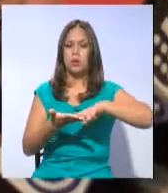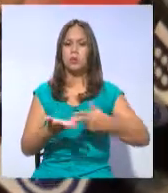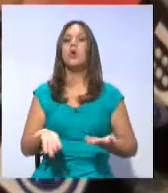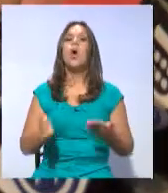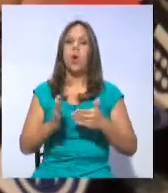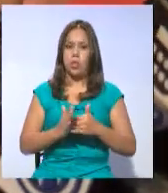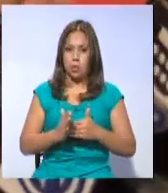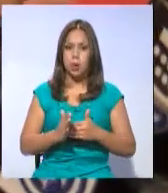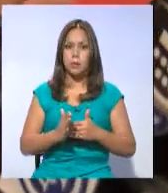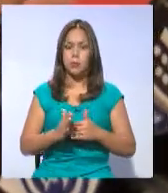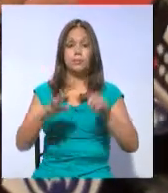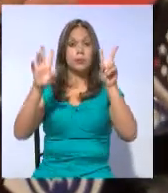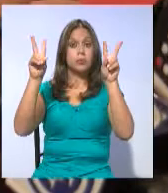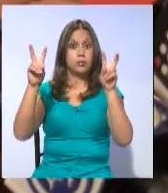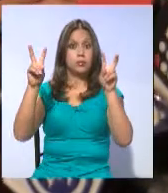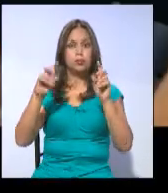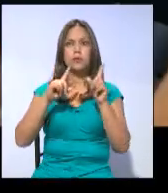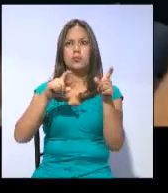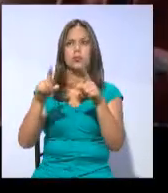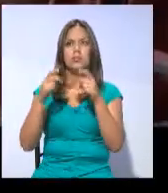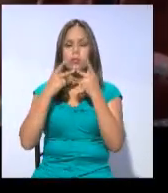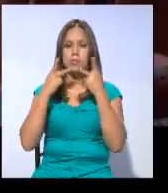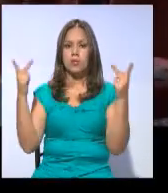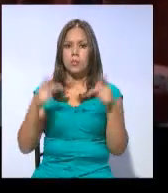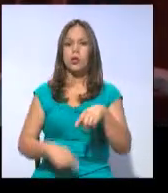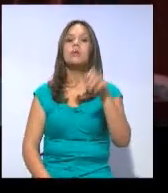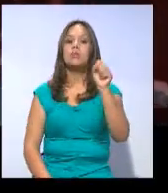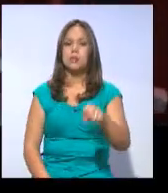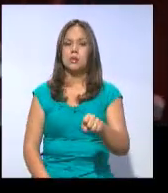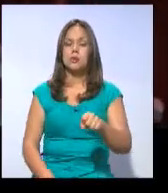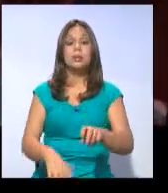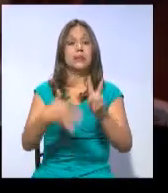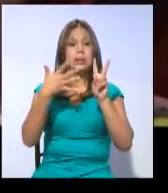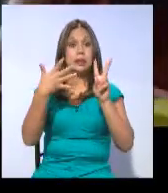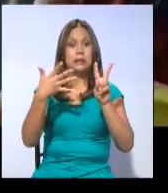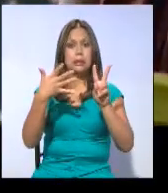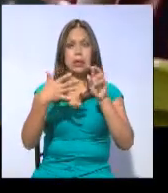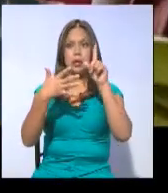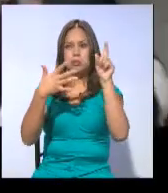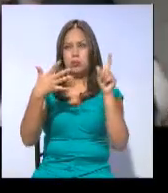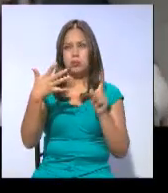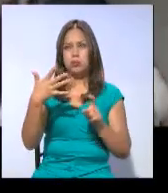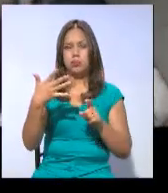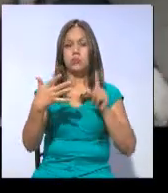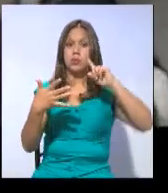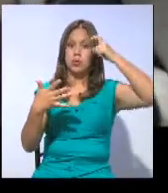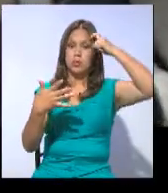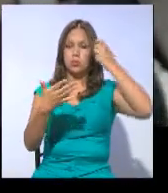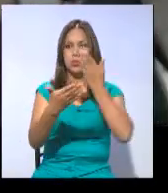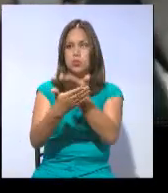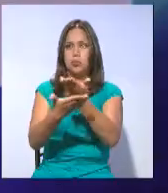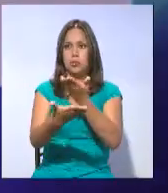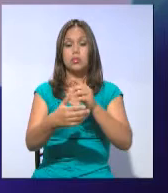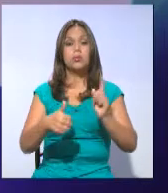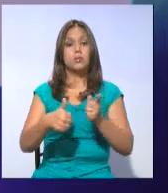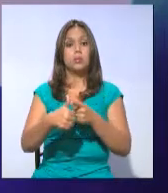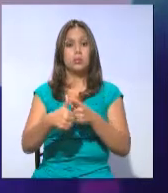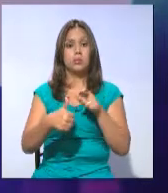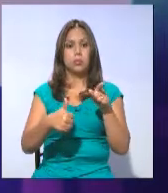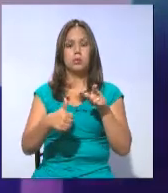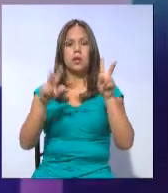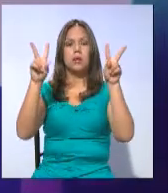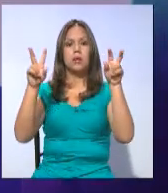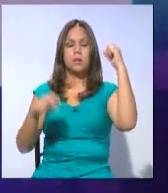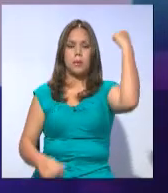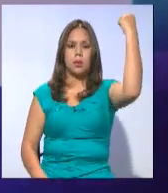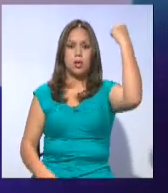Al menos el tema de la consulta popular, Cabe mencionar que son siete las preguntas planteadas por el Ejecutivo. La primera corresponde a suprimir derechos